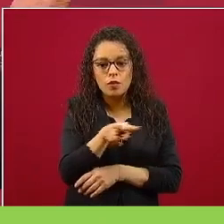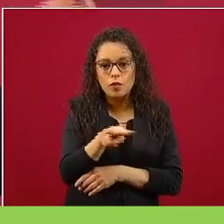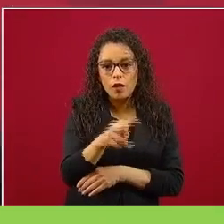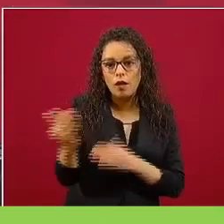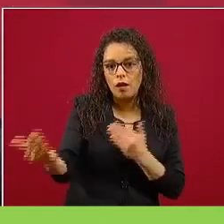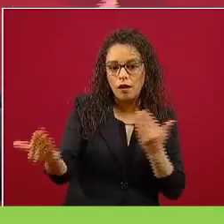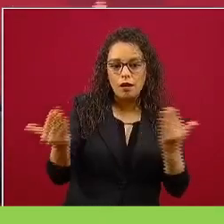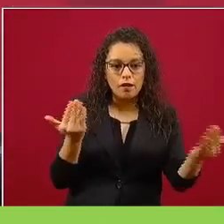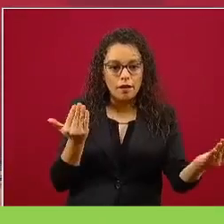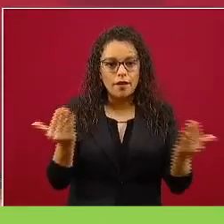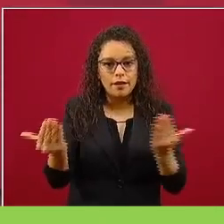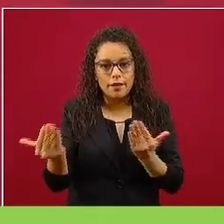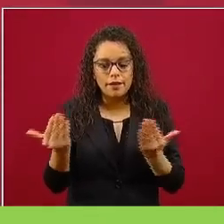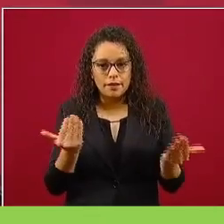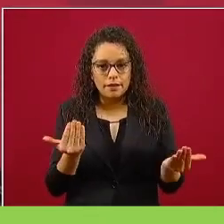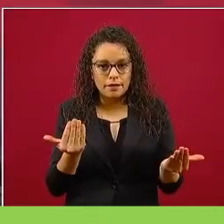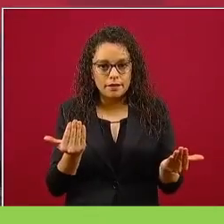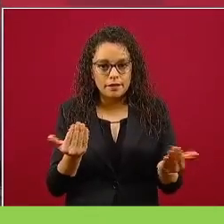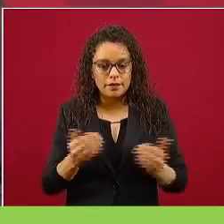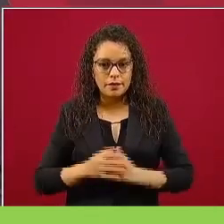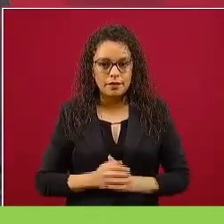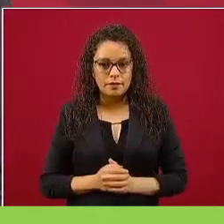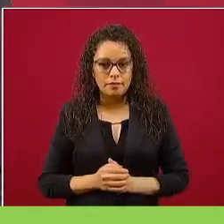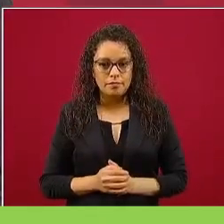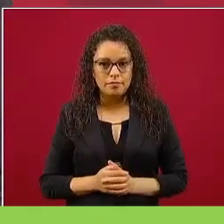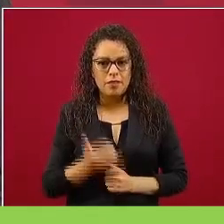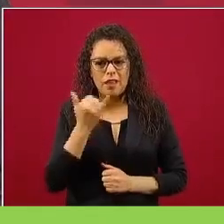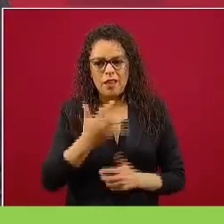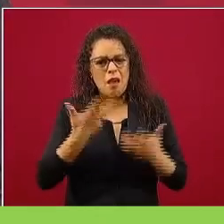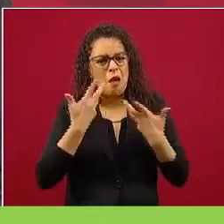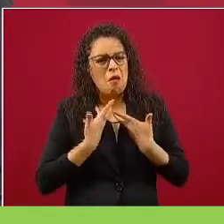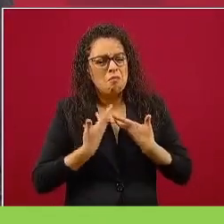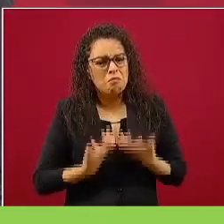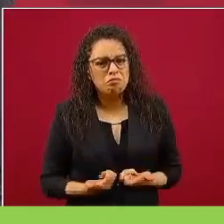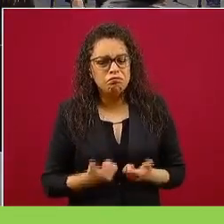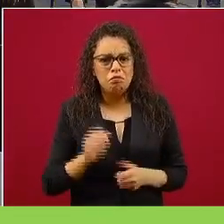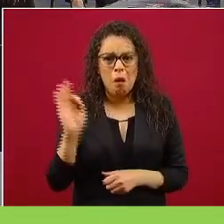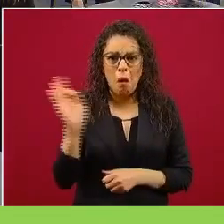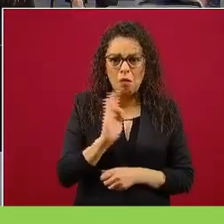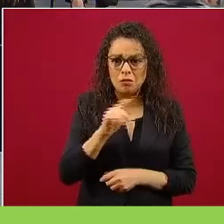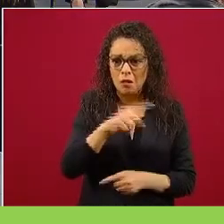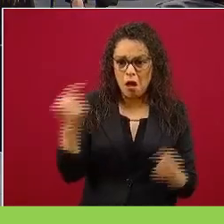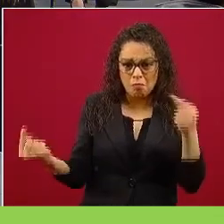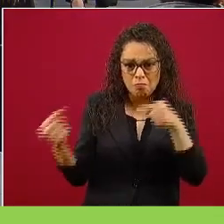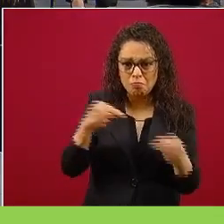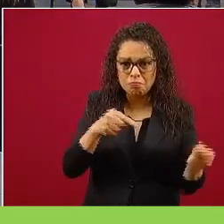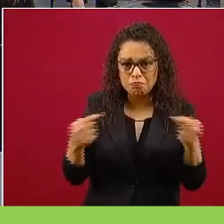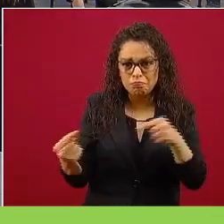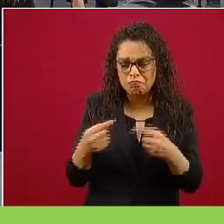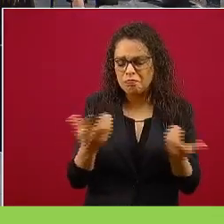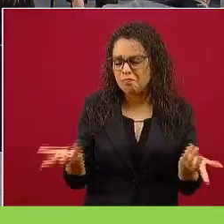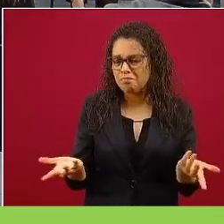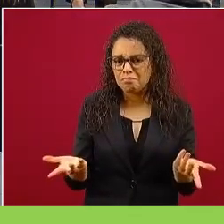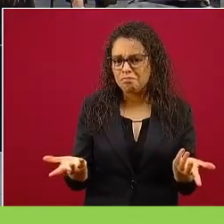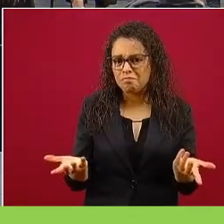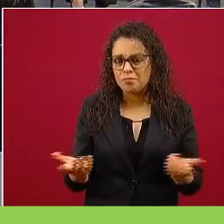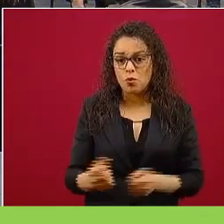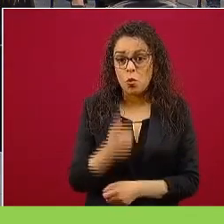Y tampoco alarmarnos, si hay polémica. Lo único que no se vale